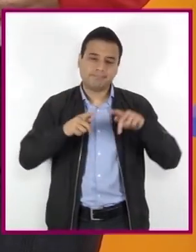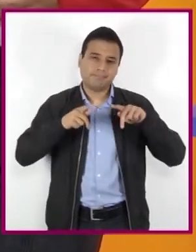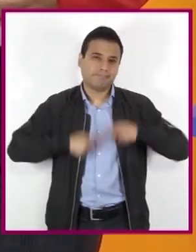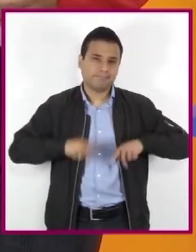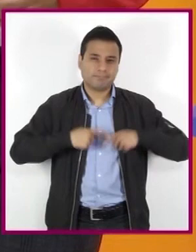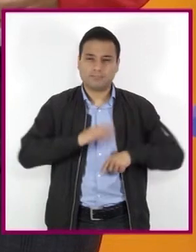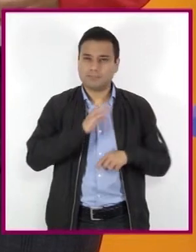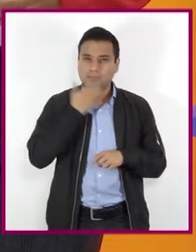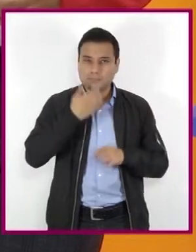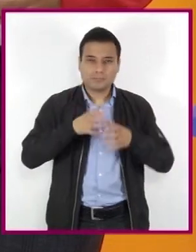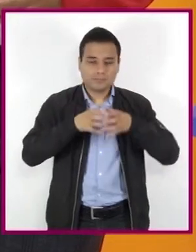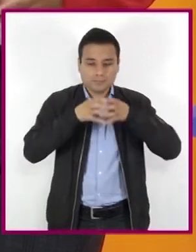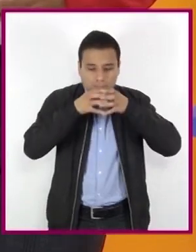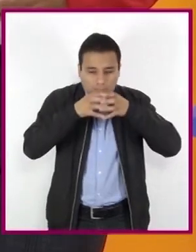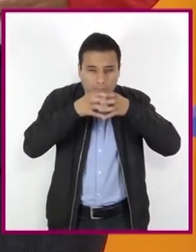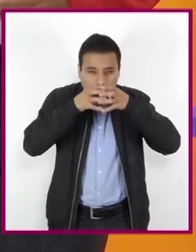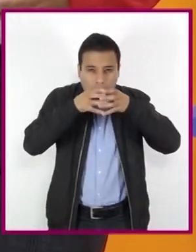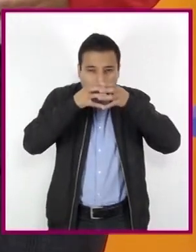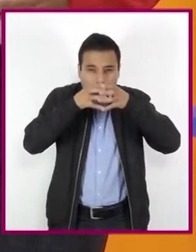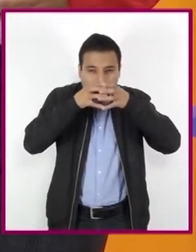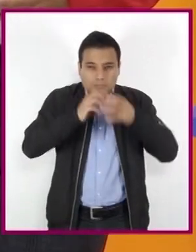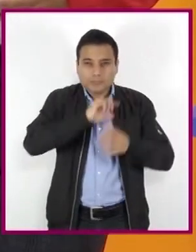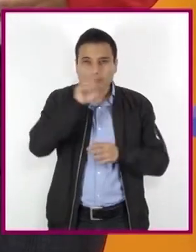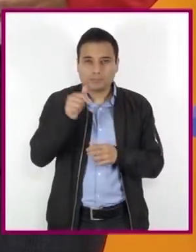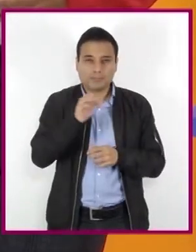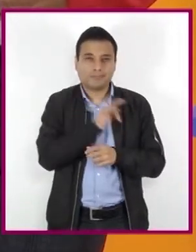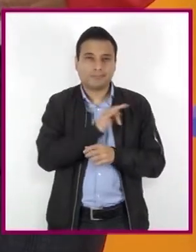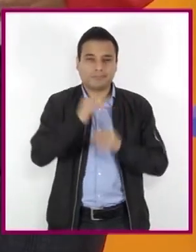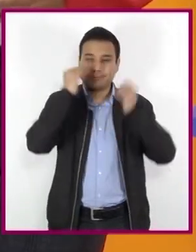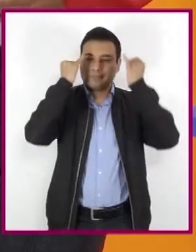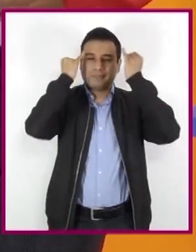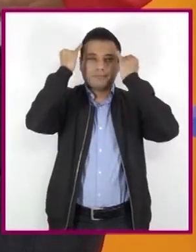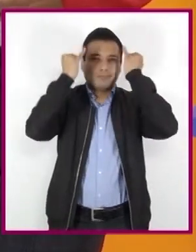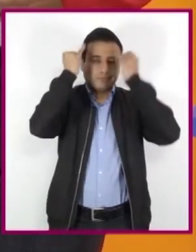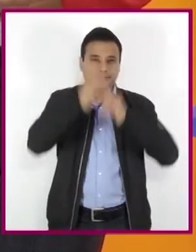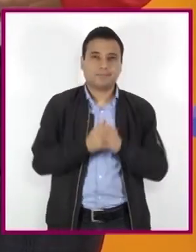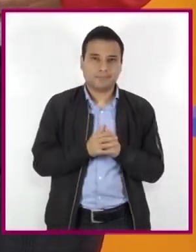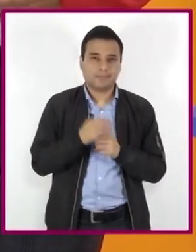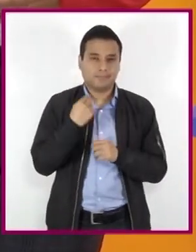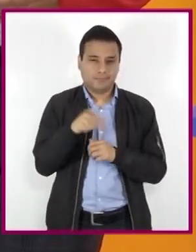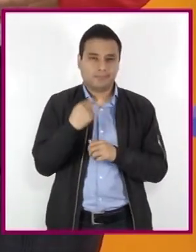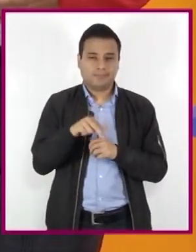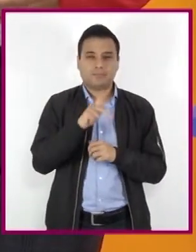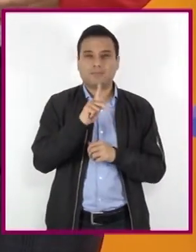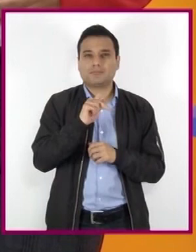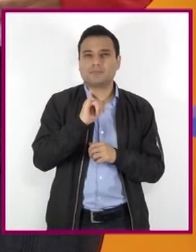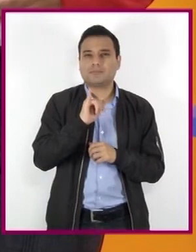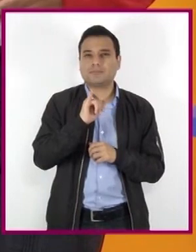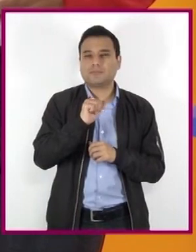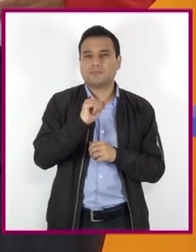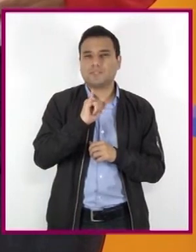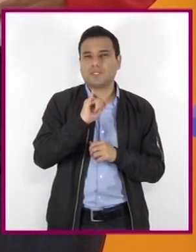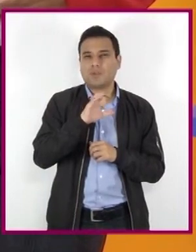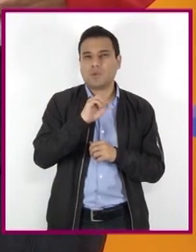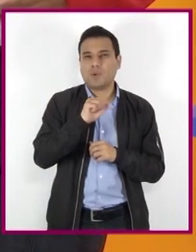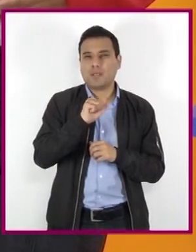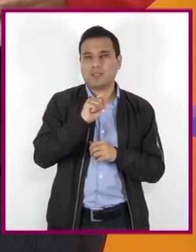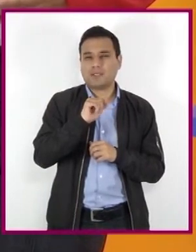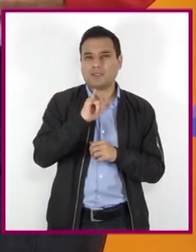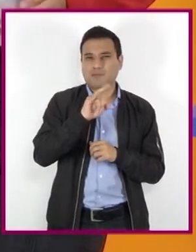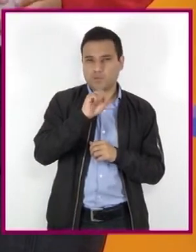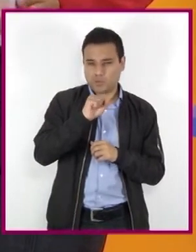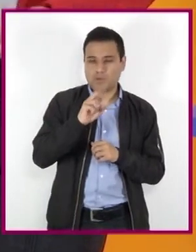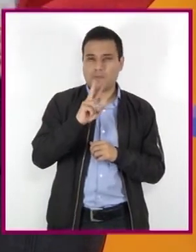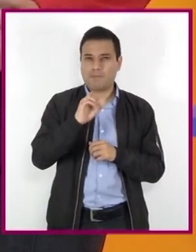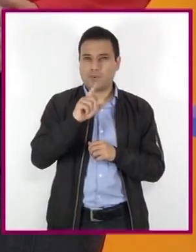alteran el estado de ánimo y la percepción de la realidad. También se les llama psicoactivos volátiles. Se encuentran en artículos